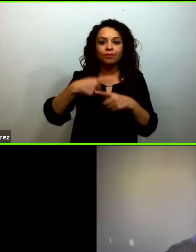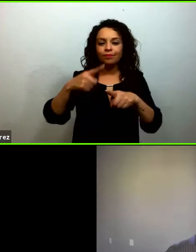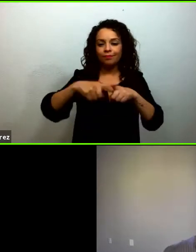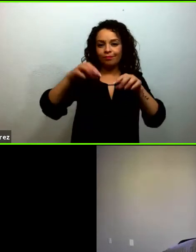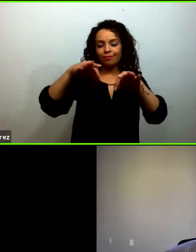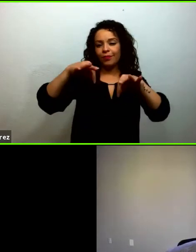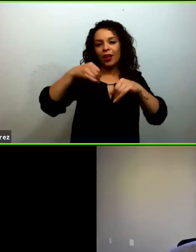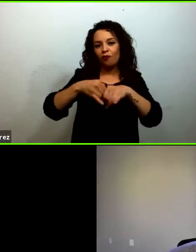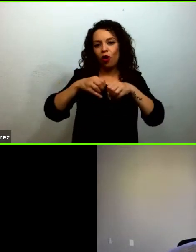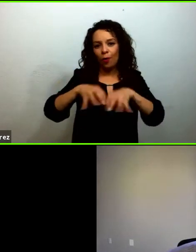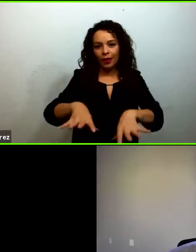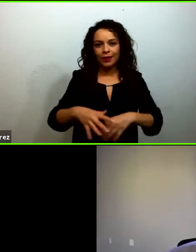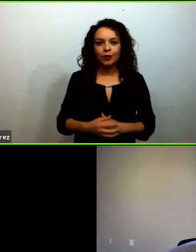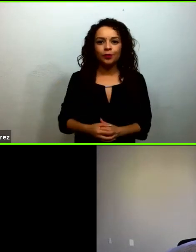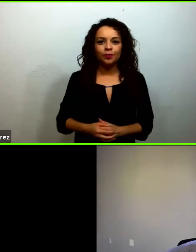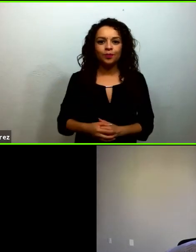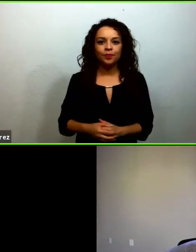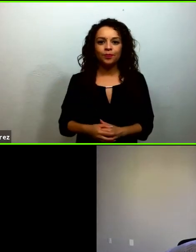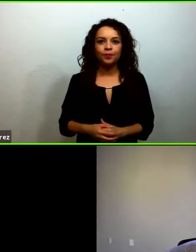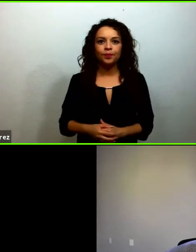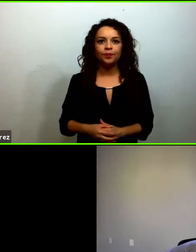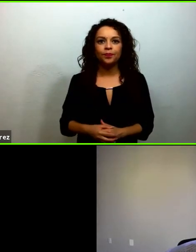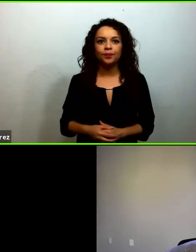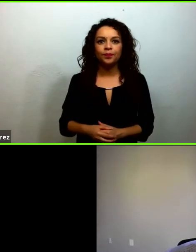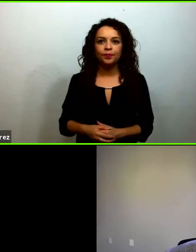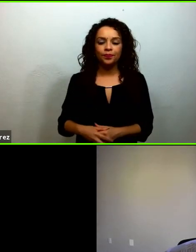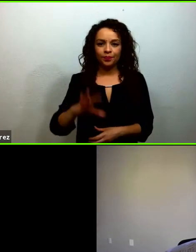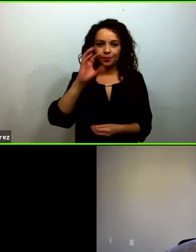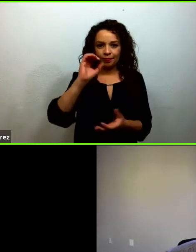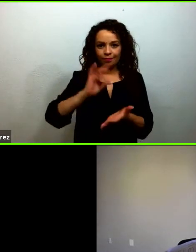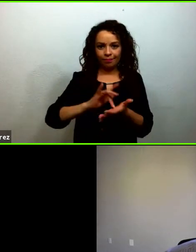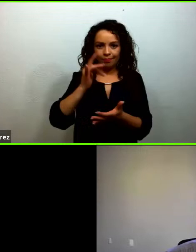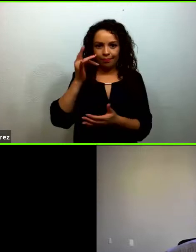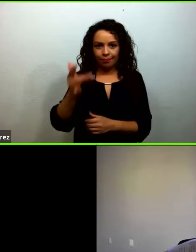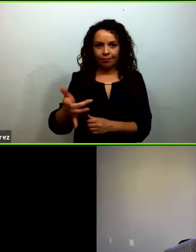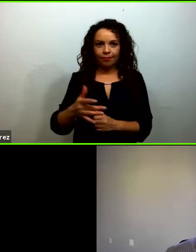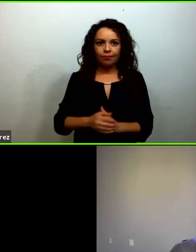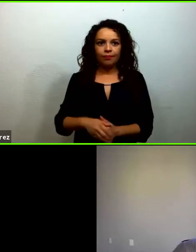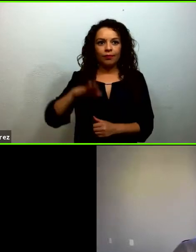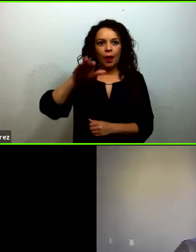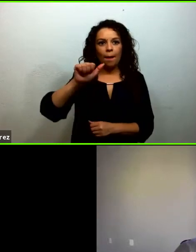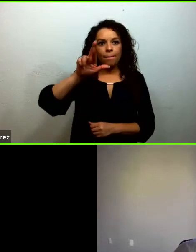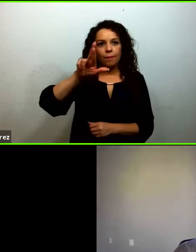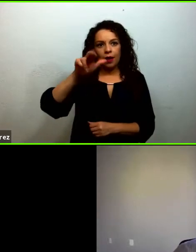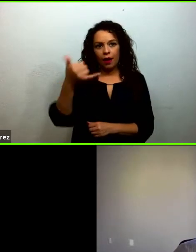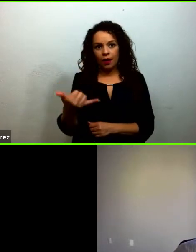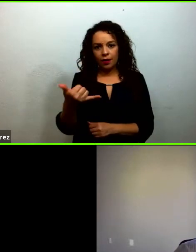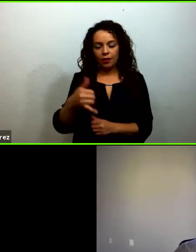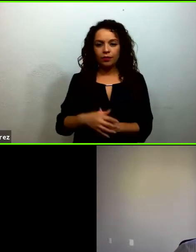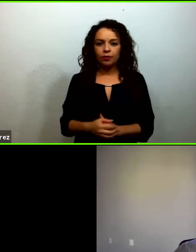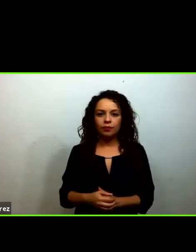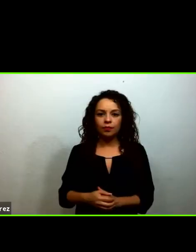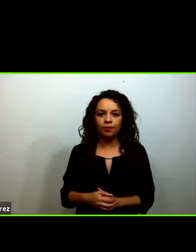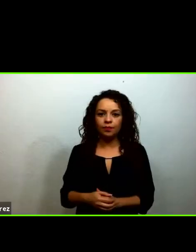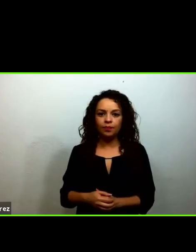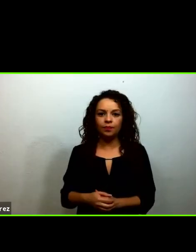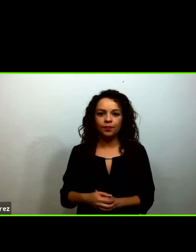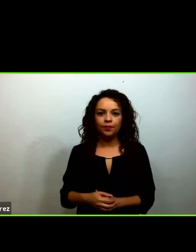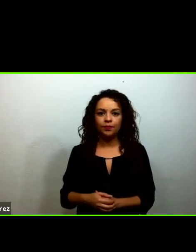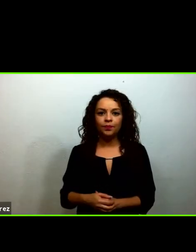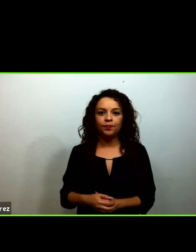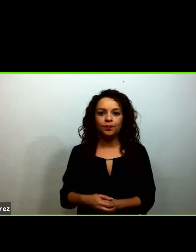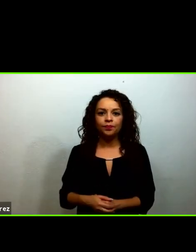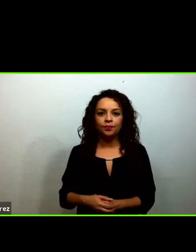Bueno, muchísimas gracias, Marilín. Muy interesante el marco general que nos has mostrado y